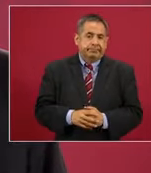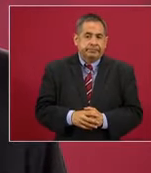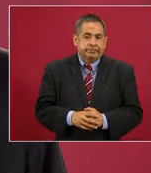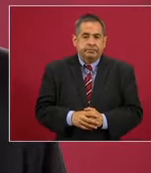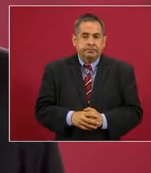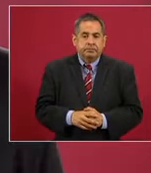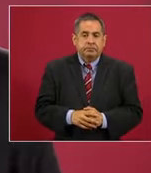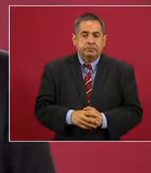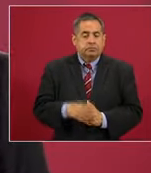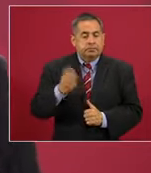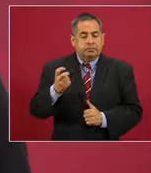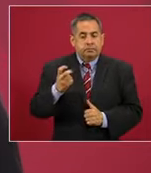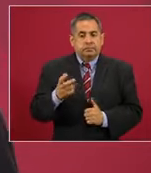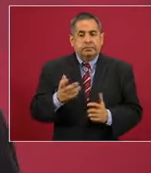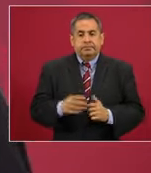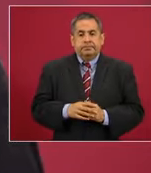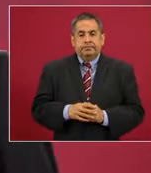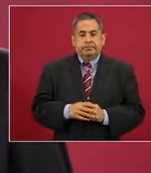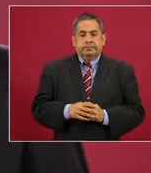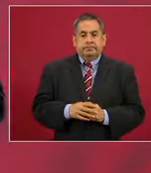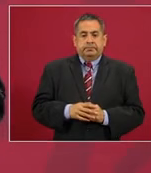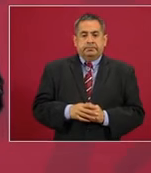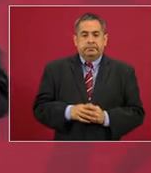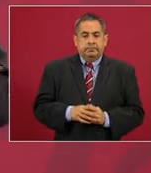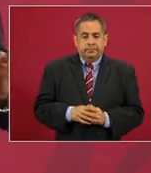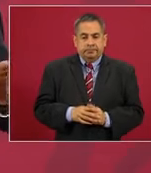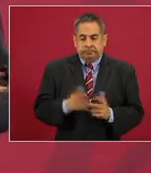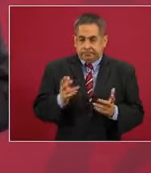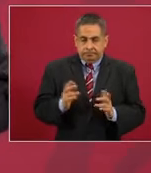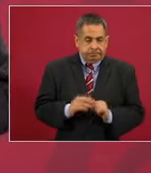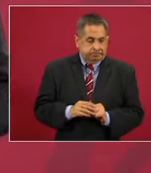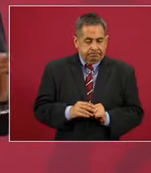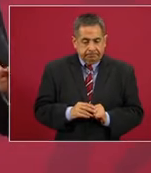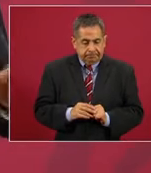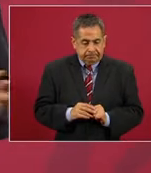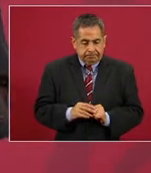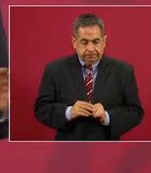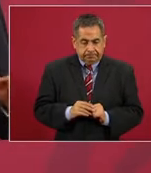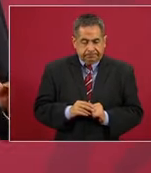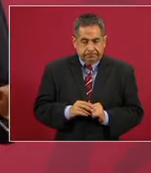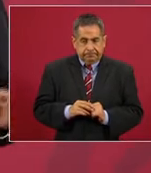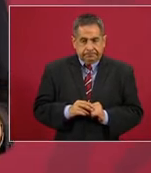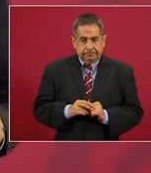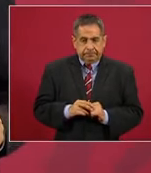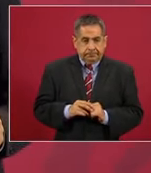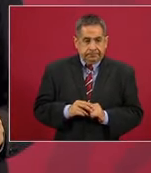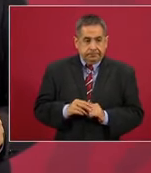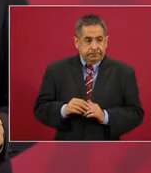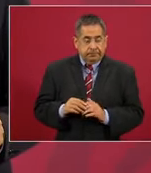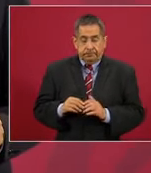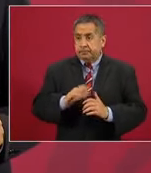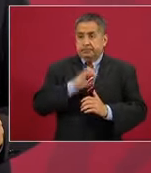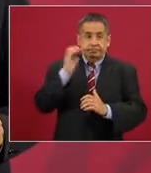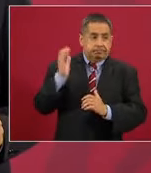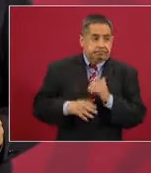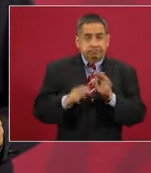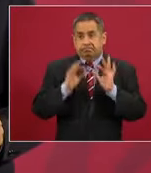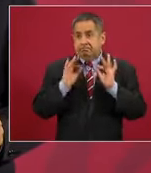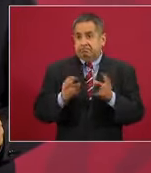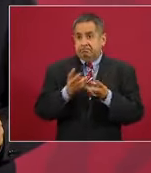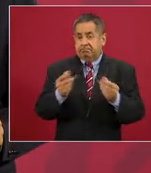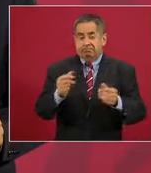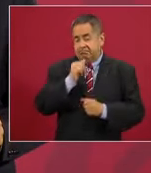Entonces, no hemos terminado de enfrentar la pandemia.